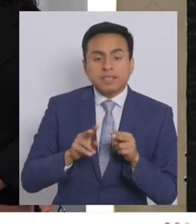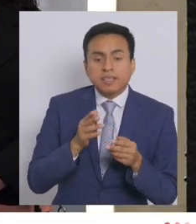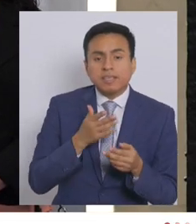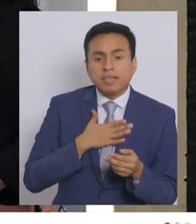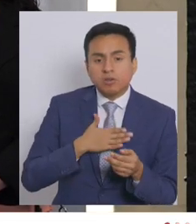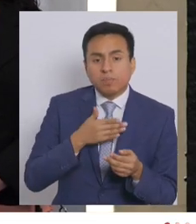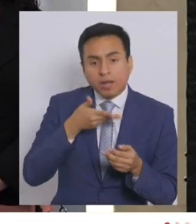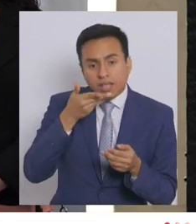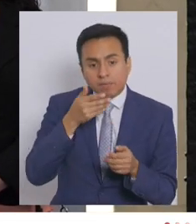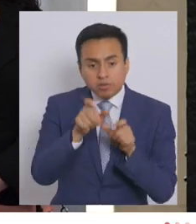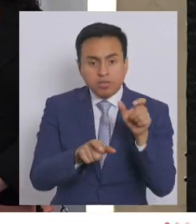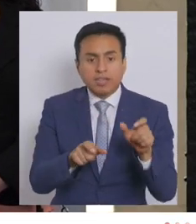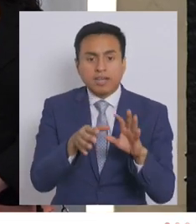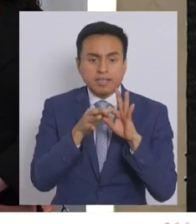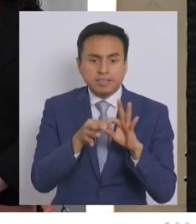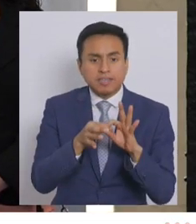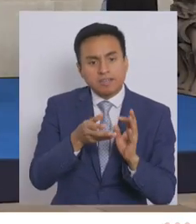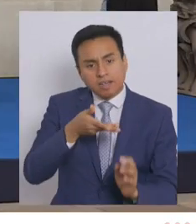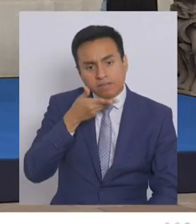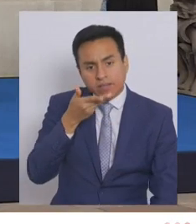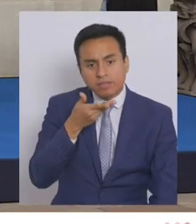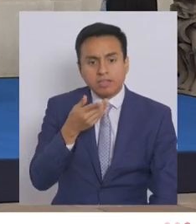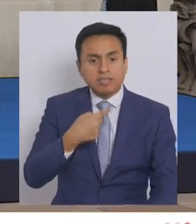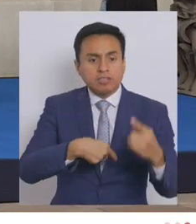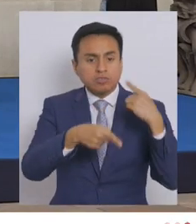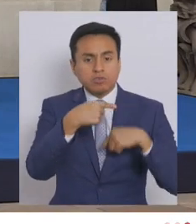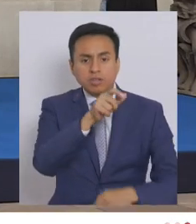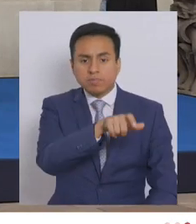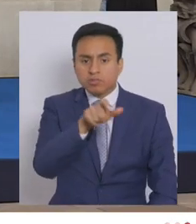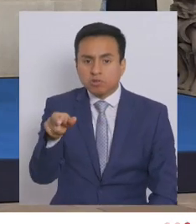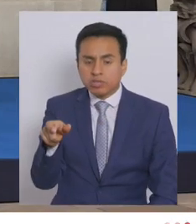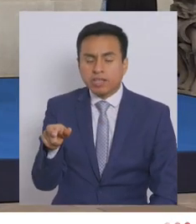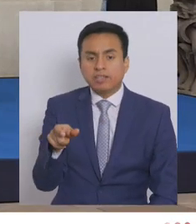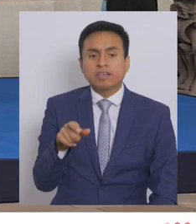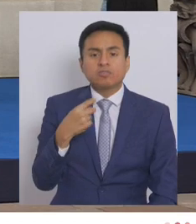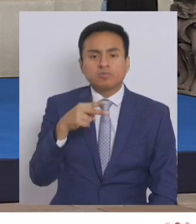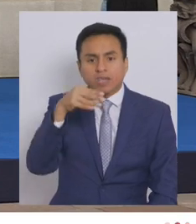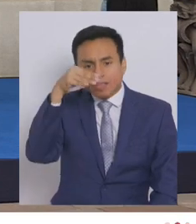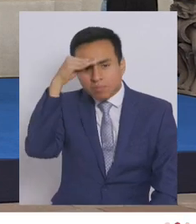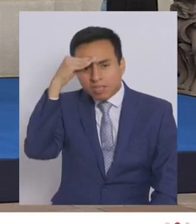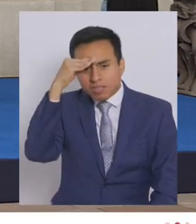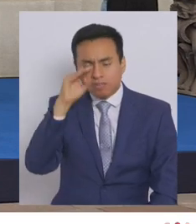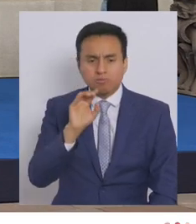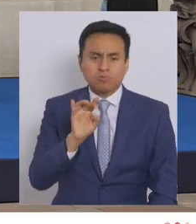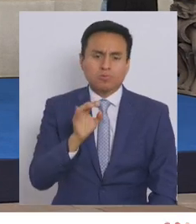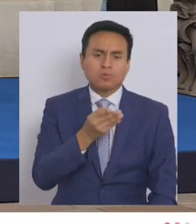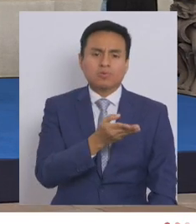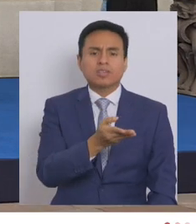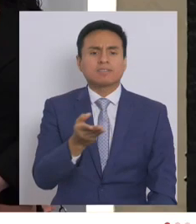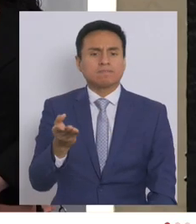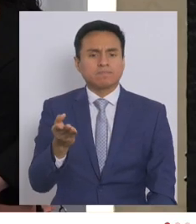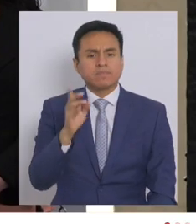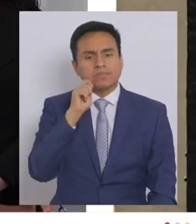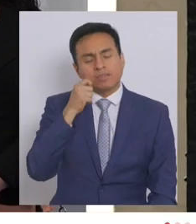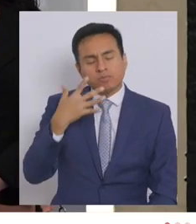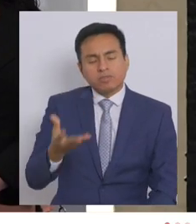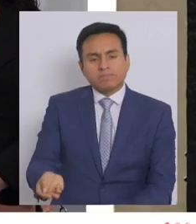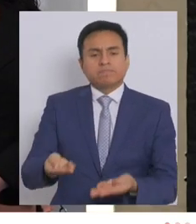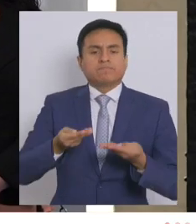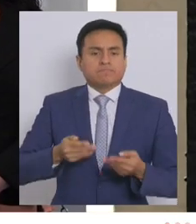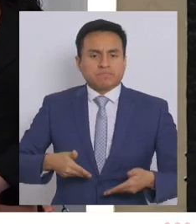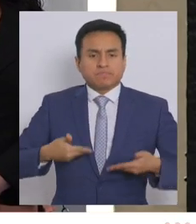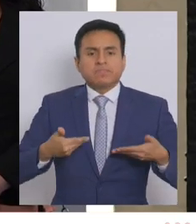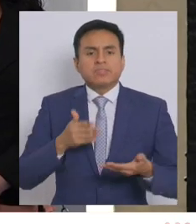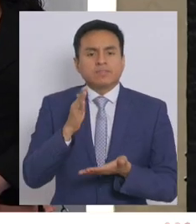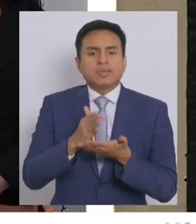las palabras de quienes nos acompañan hoy día, porque sus historias, sus vivencias, sus experiencias, sus dolores, son muy inspiradores